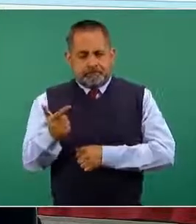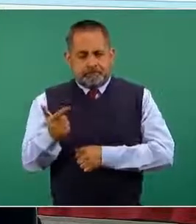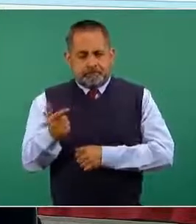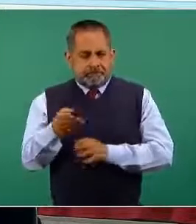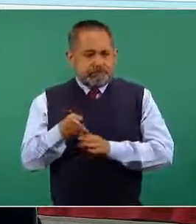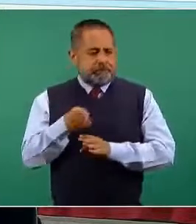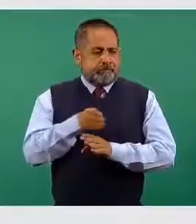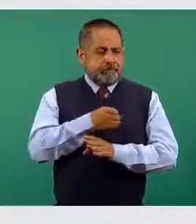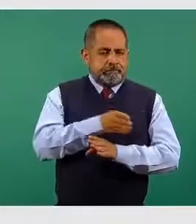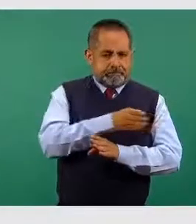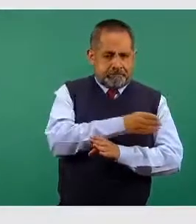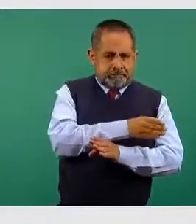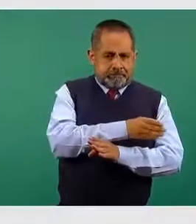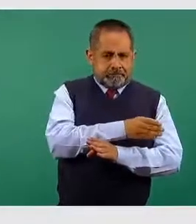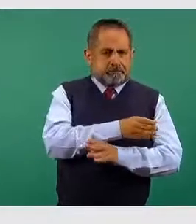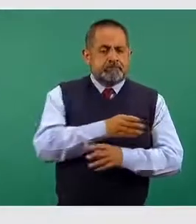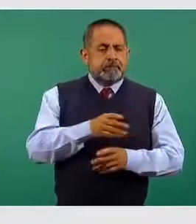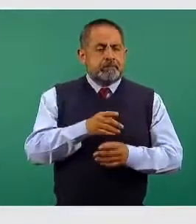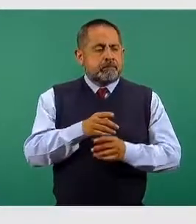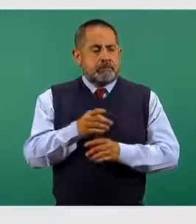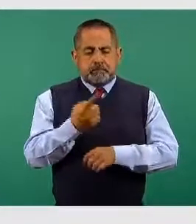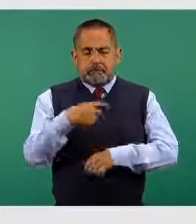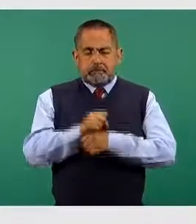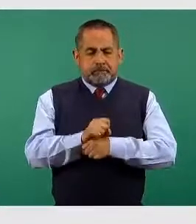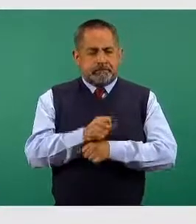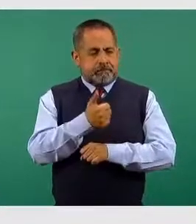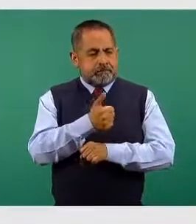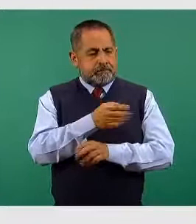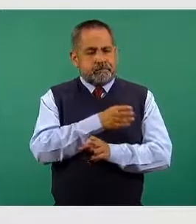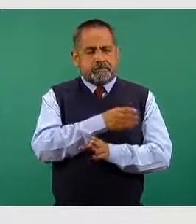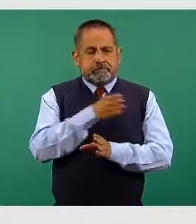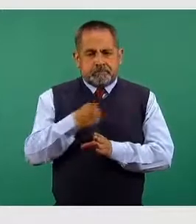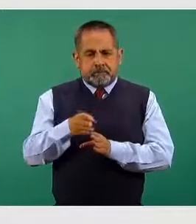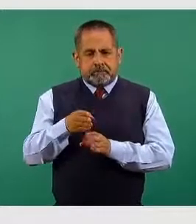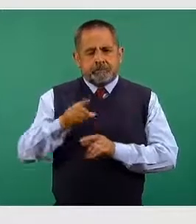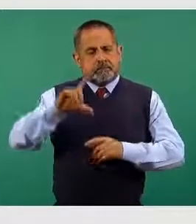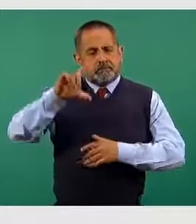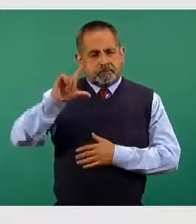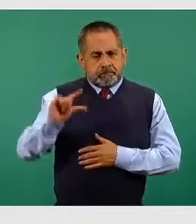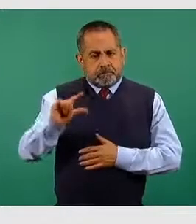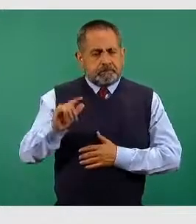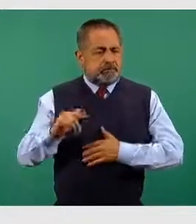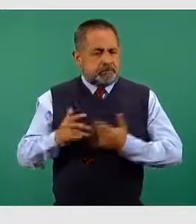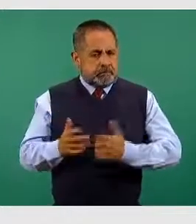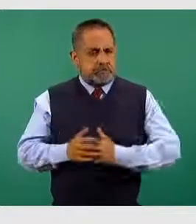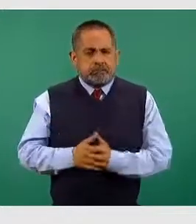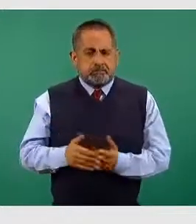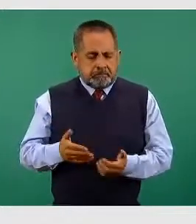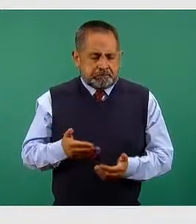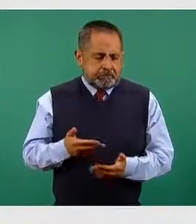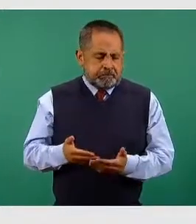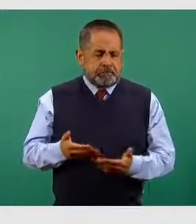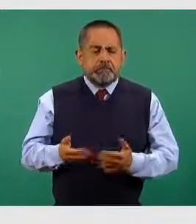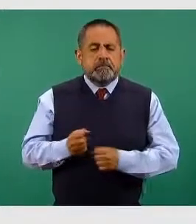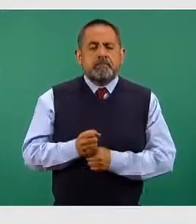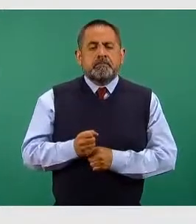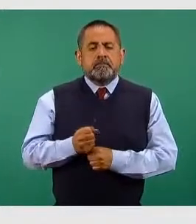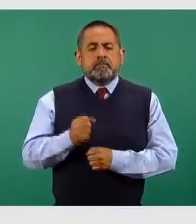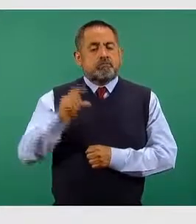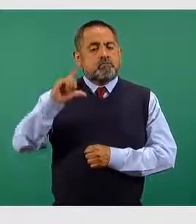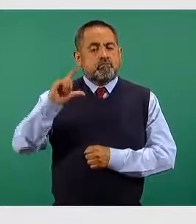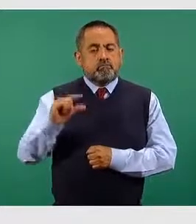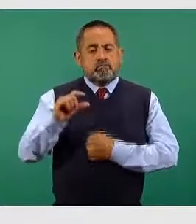se observó en la semana inmediata anterior, la semana 6 del presente año, una disminución